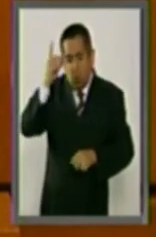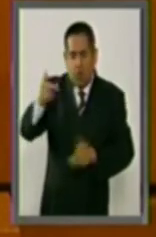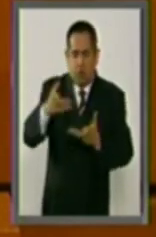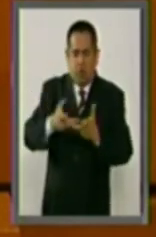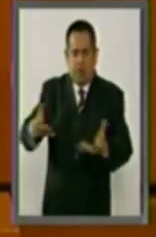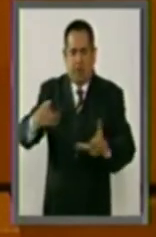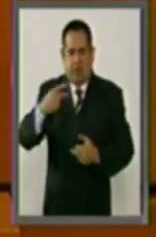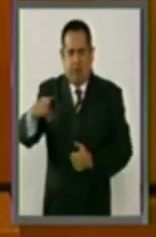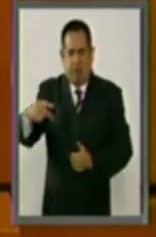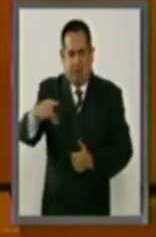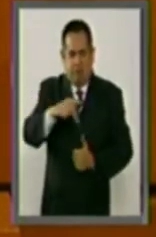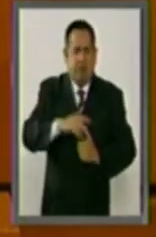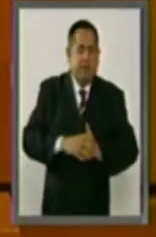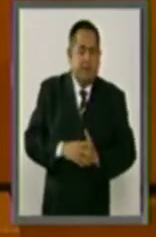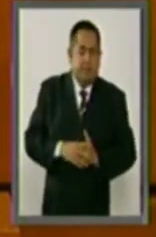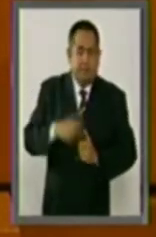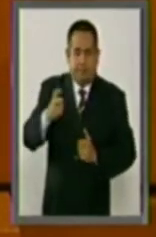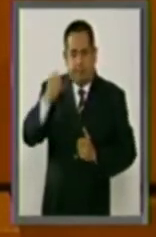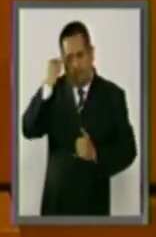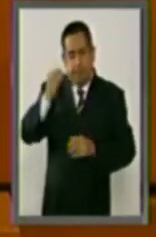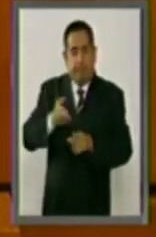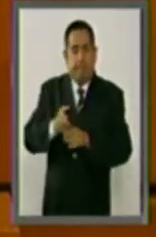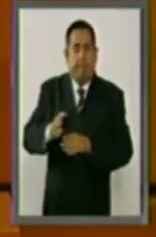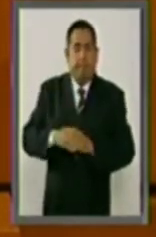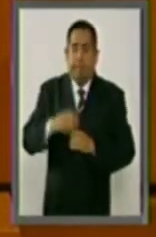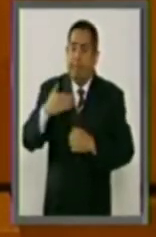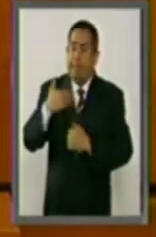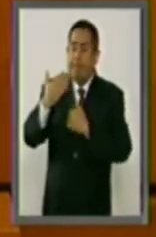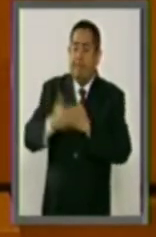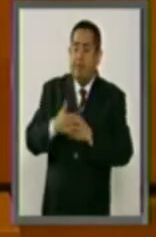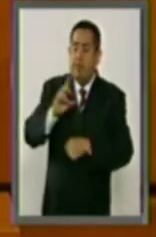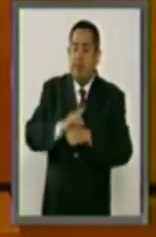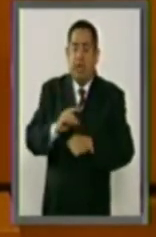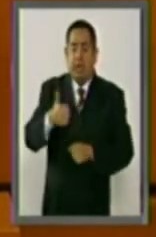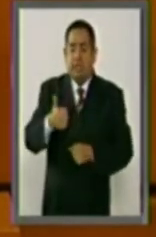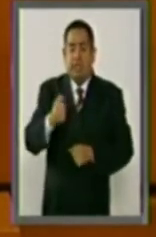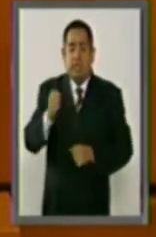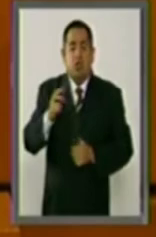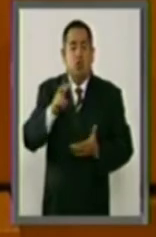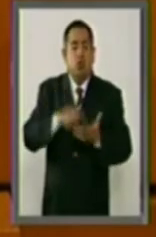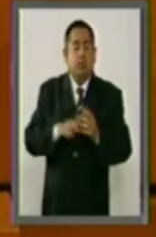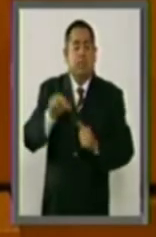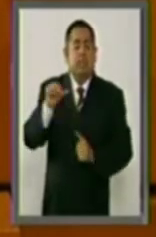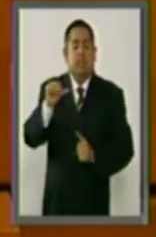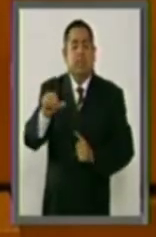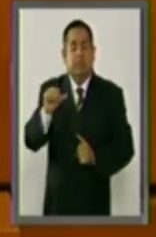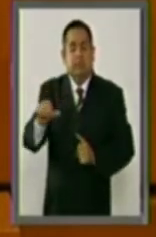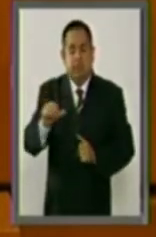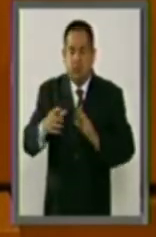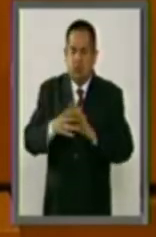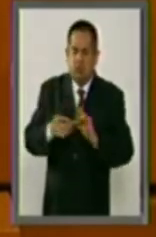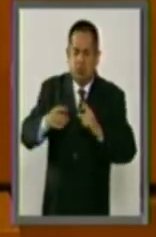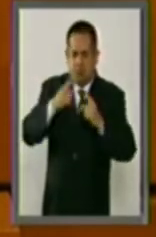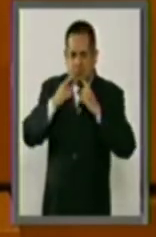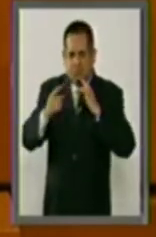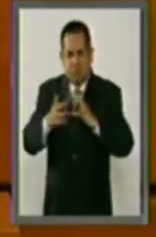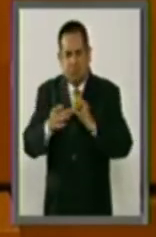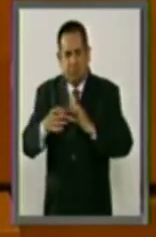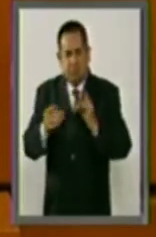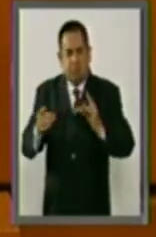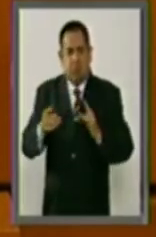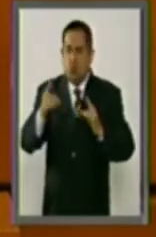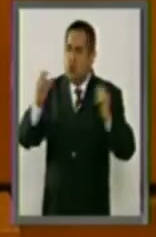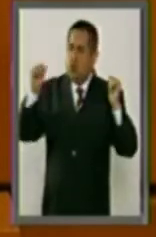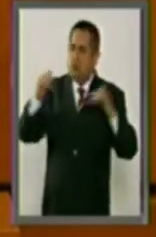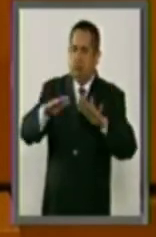tierra. En ese sentido, el próximo 6 de enero del 2016, llevaremos a cabo un